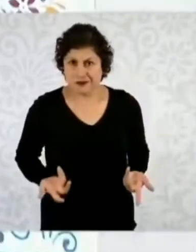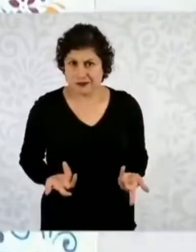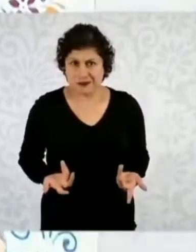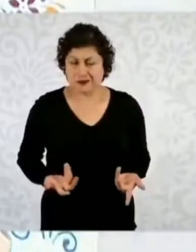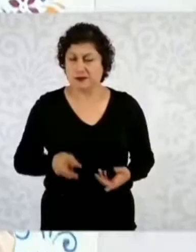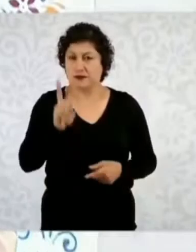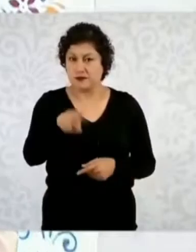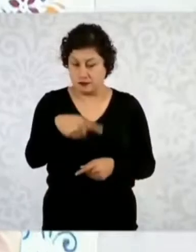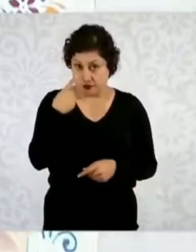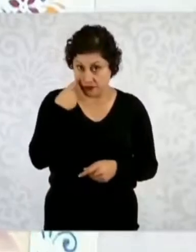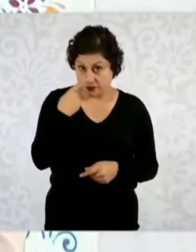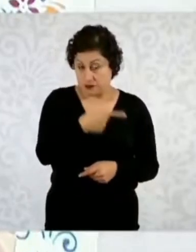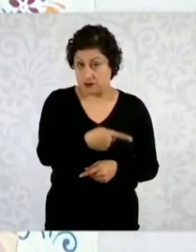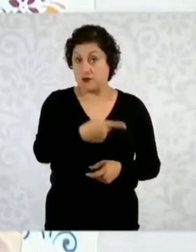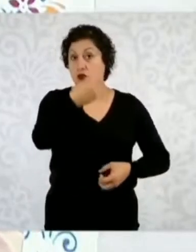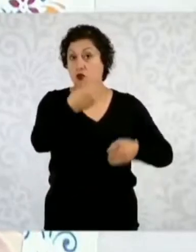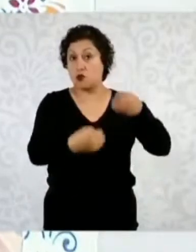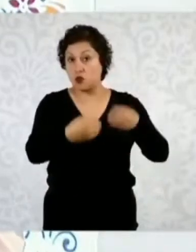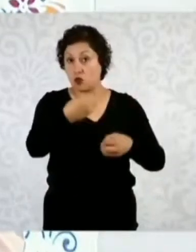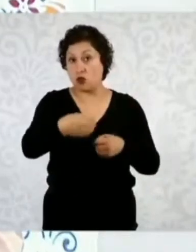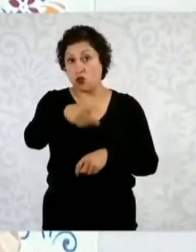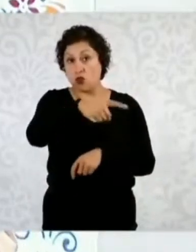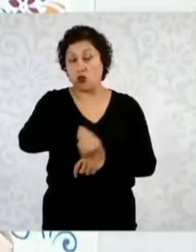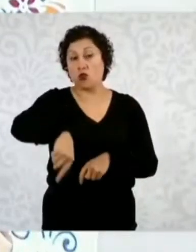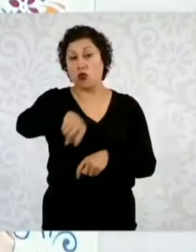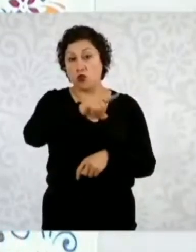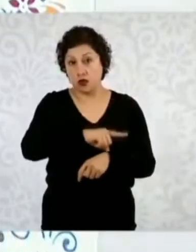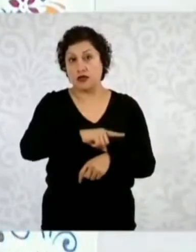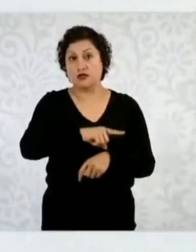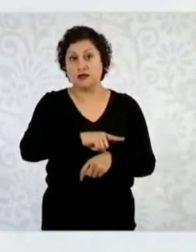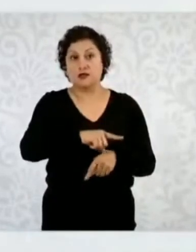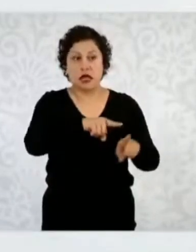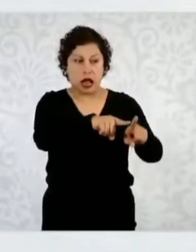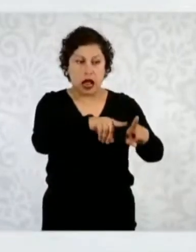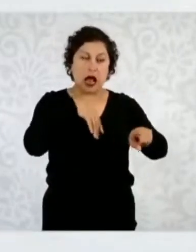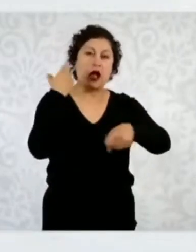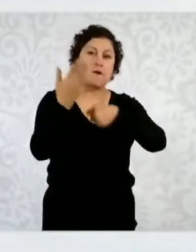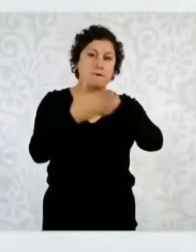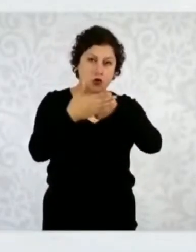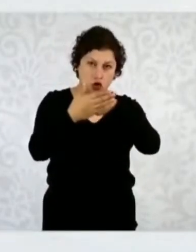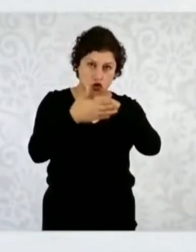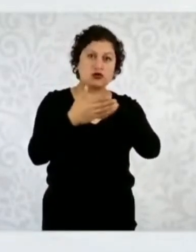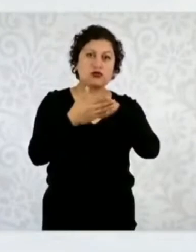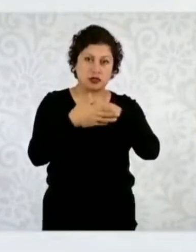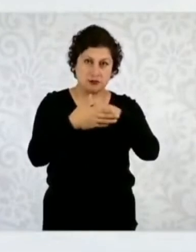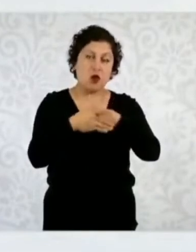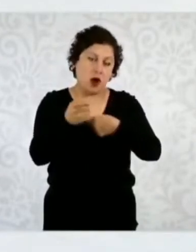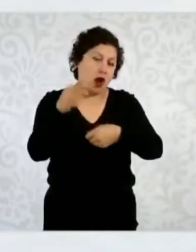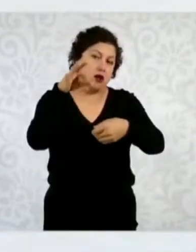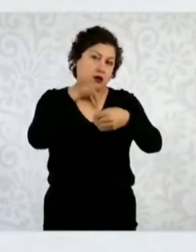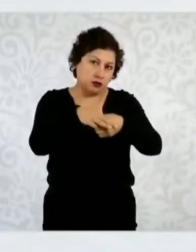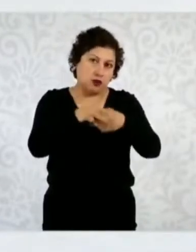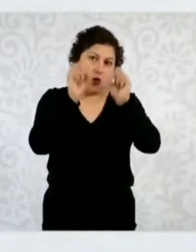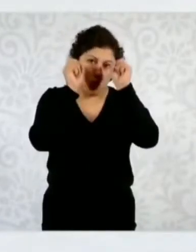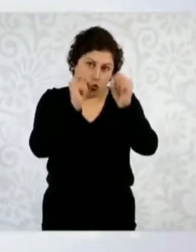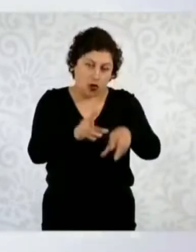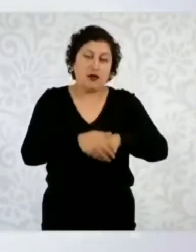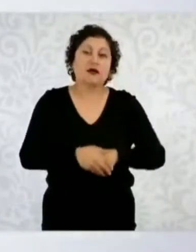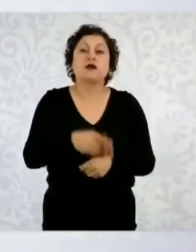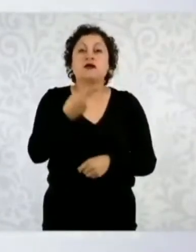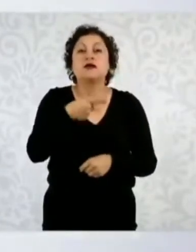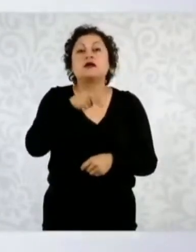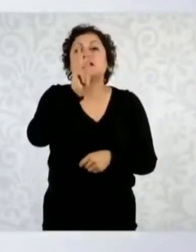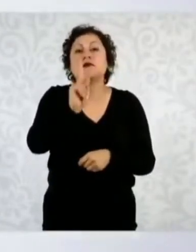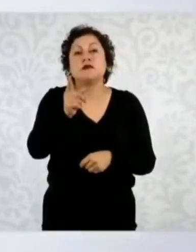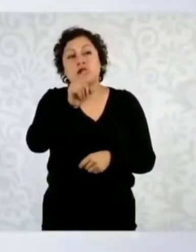y ellas van a ser electos. Pero todos los trabajadores del Poder Judicial no